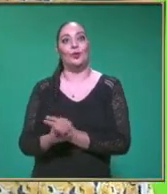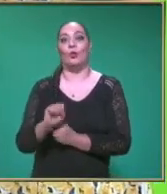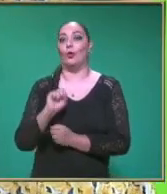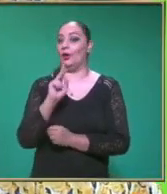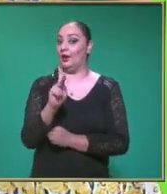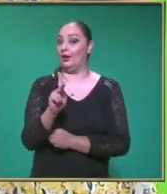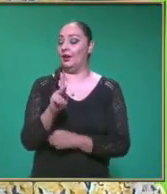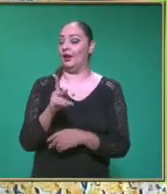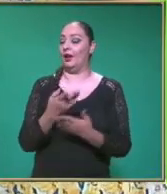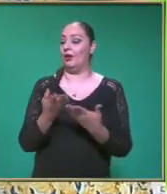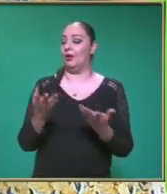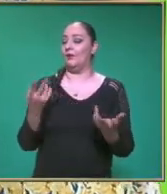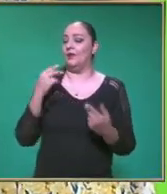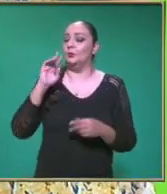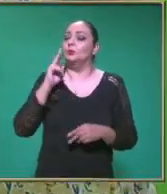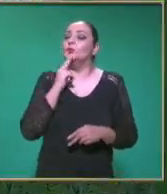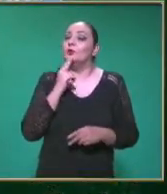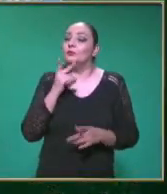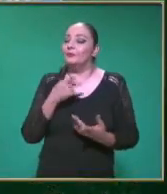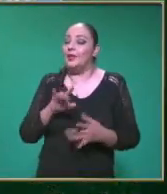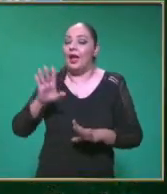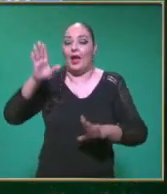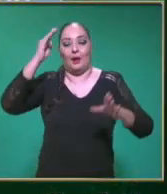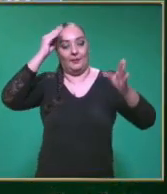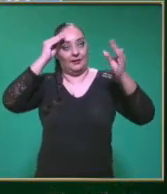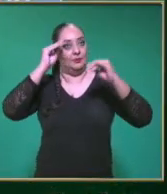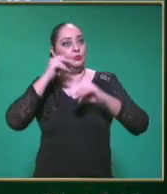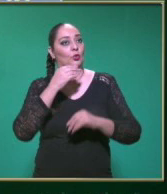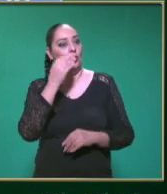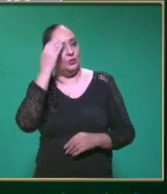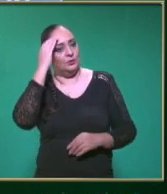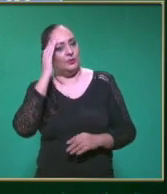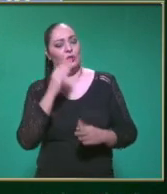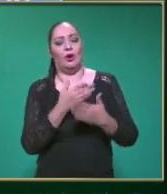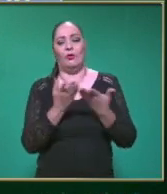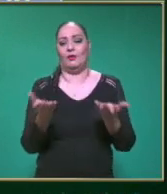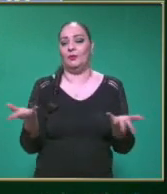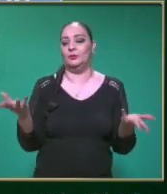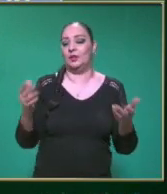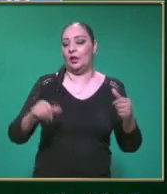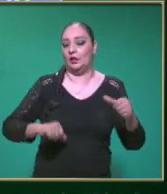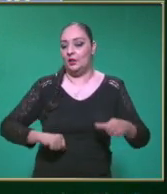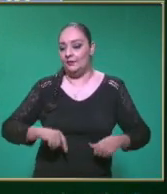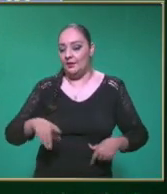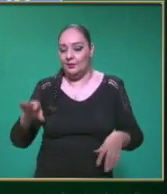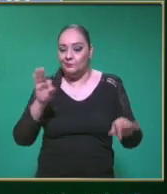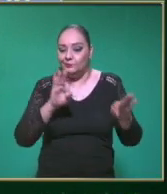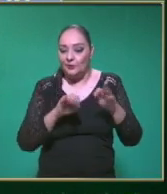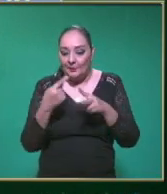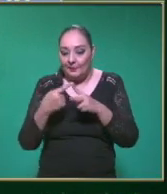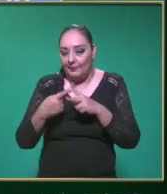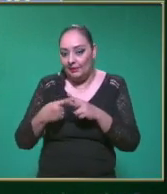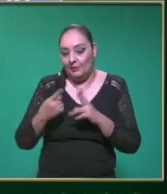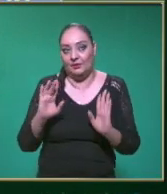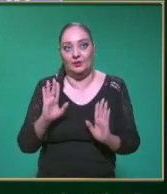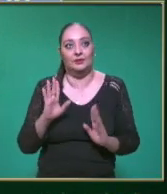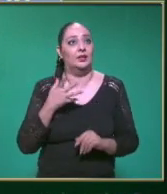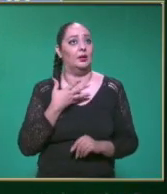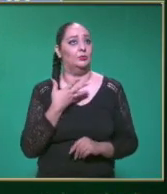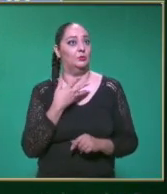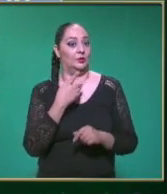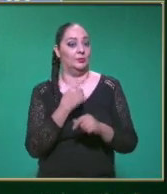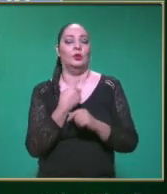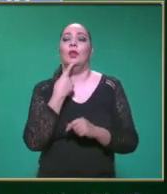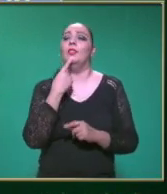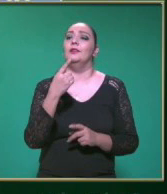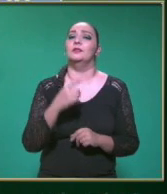aplicar el conocimiento Ahora si En la fórmula En unos ejercicios Tenemos la primera opción El primer ejercicio Que